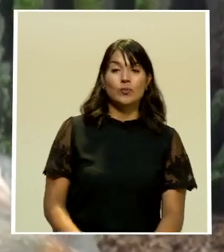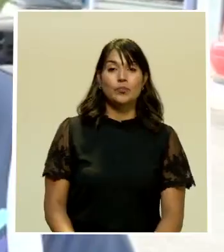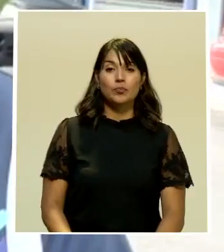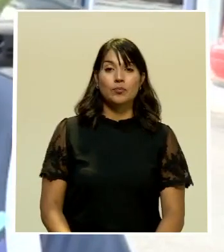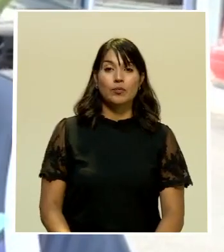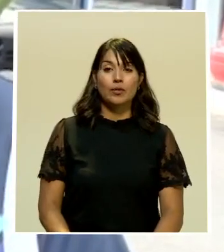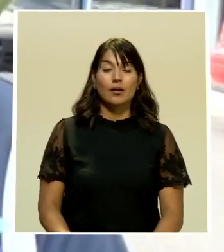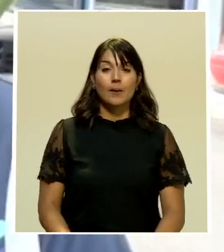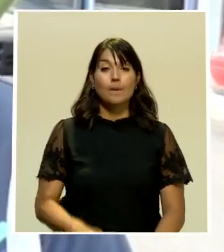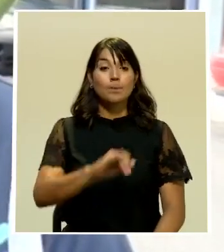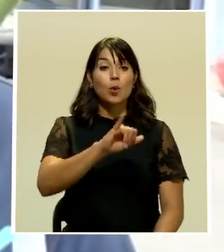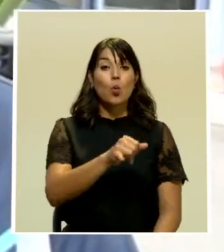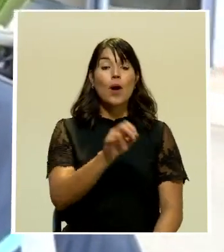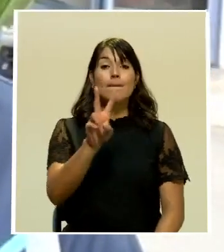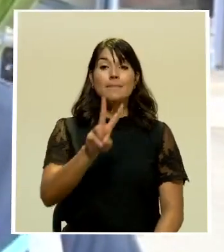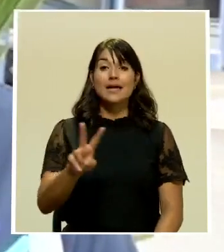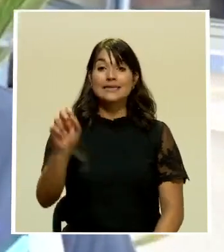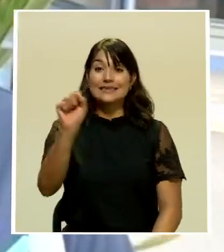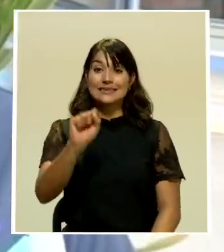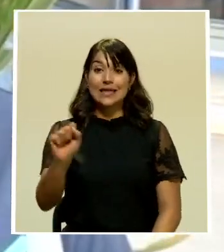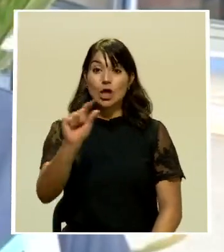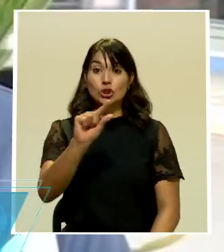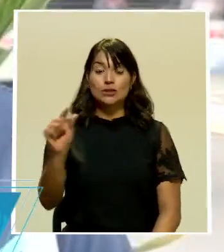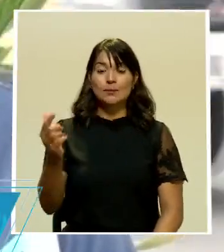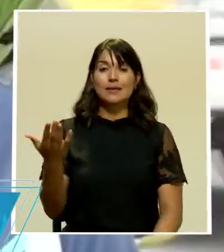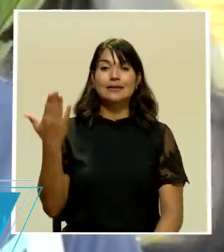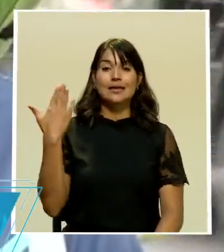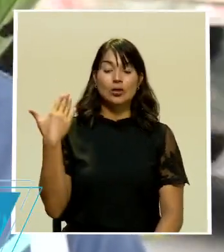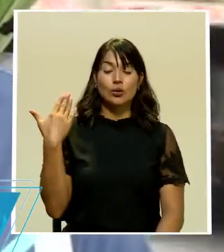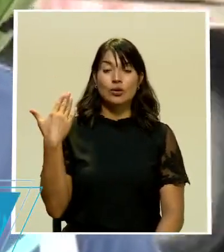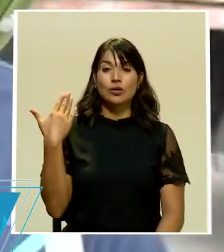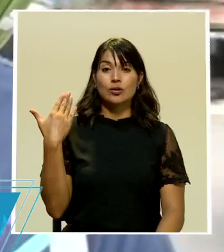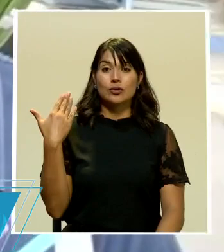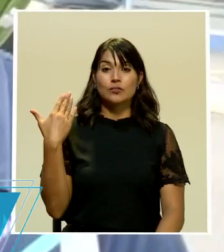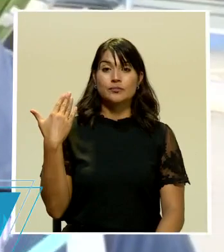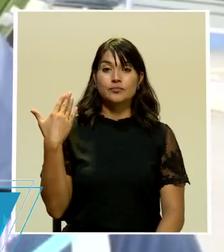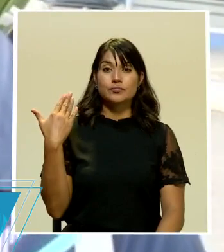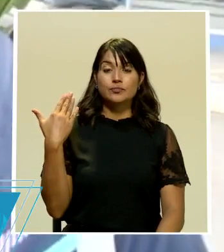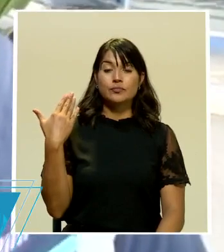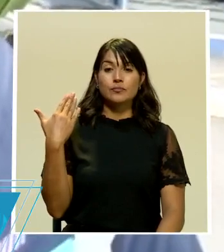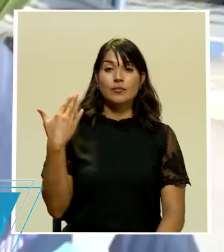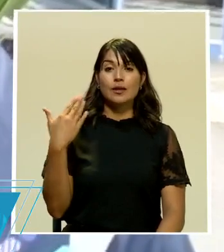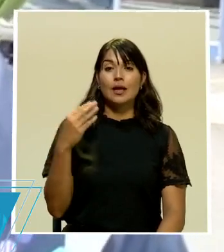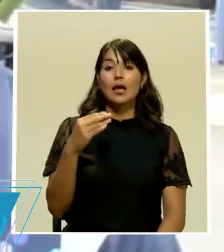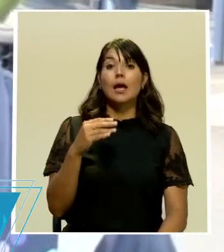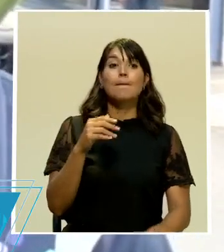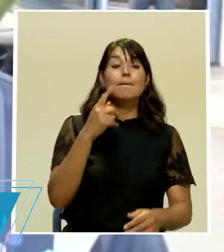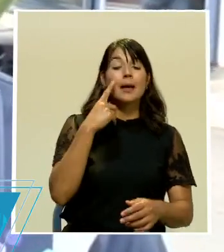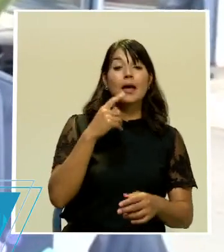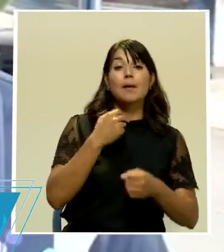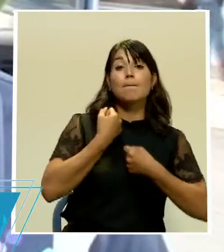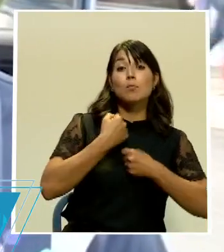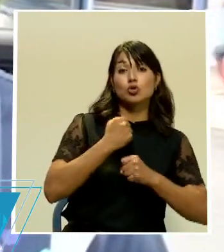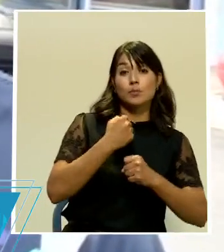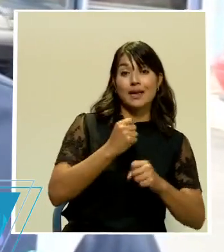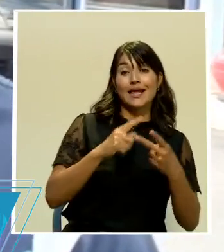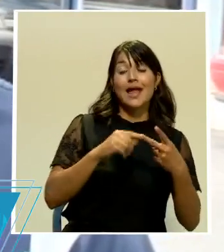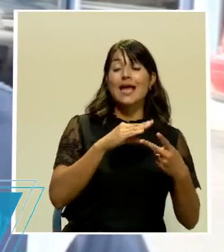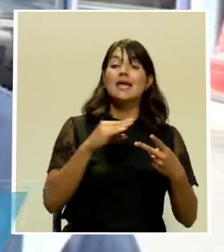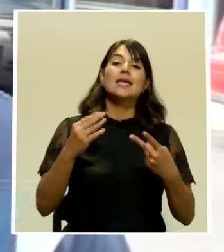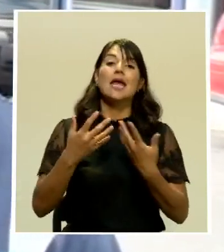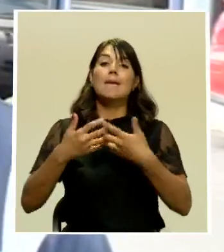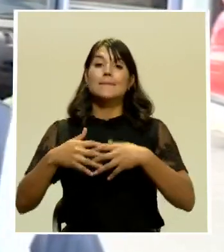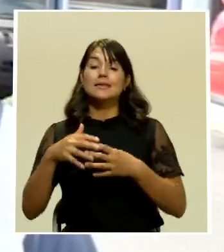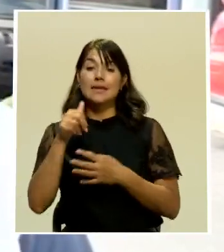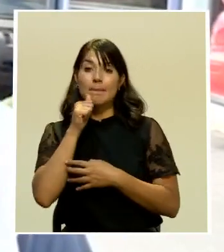jueves, viernes y sábado de la semana anterior, a lo que fueron los privados y a la Municipalidad de Buenos Aires, que nosotros